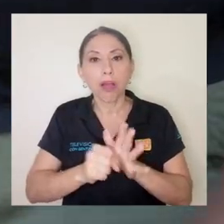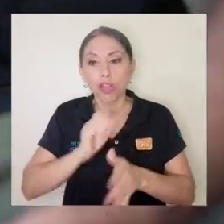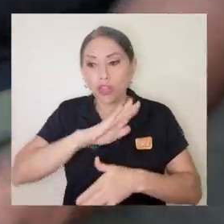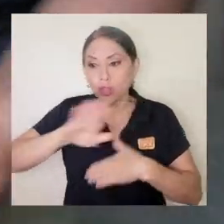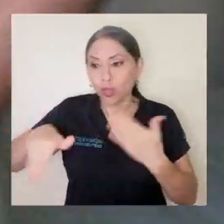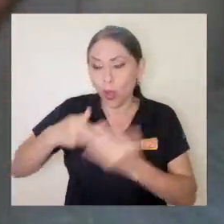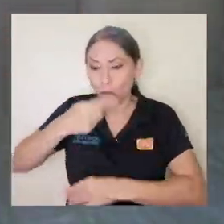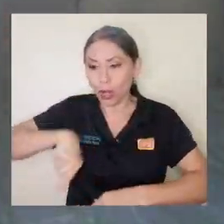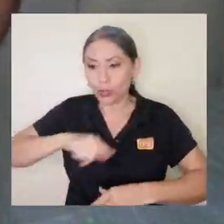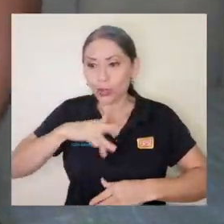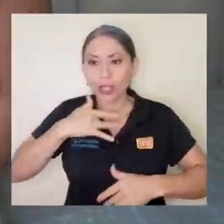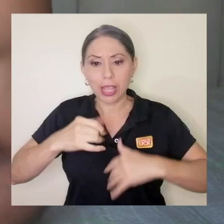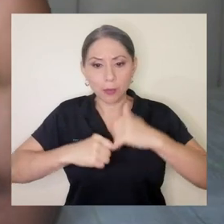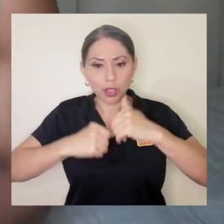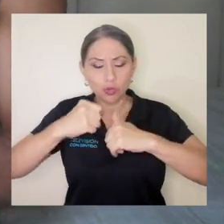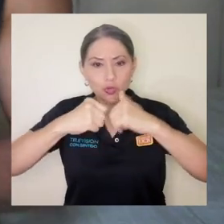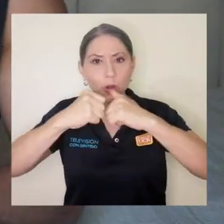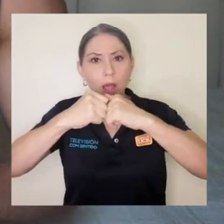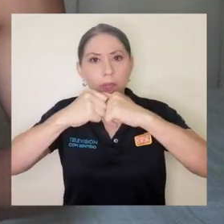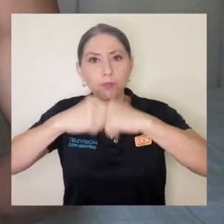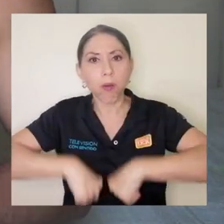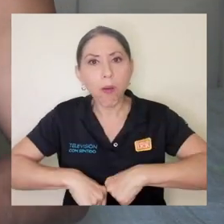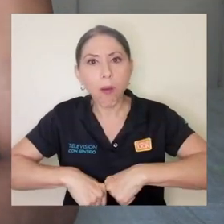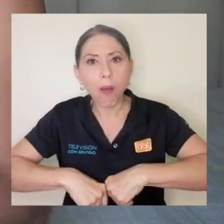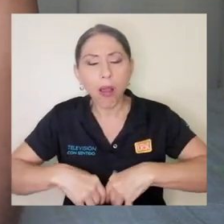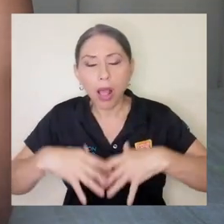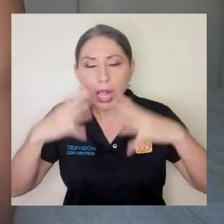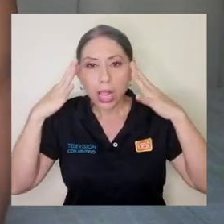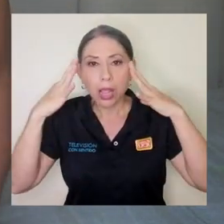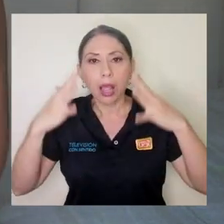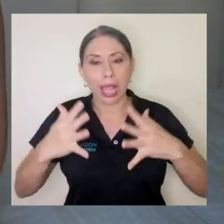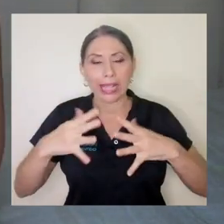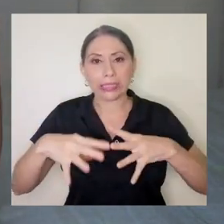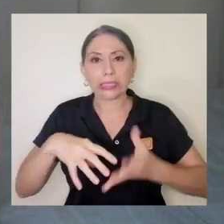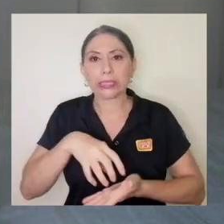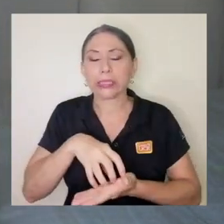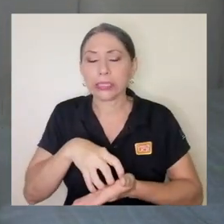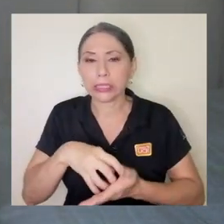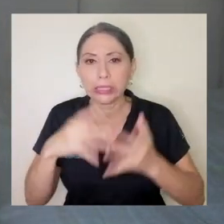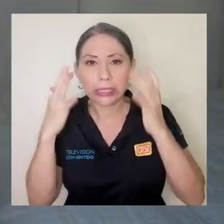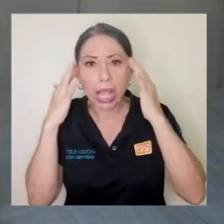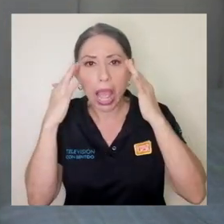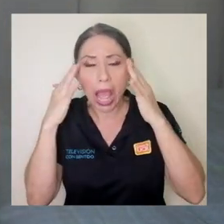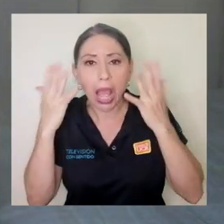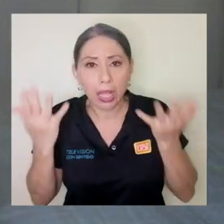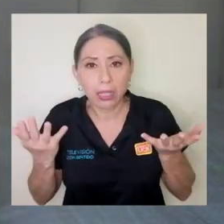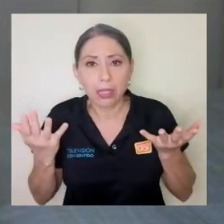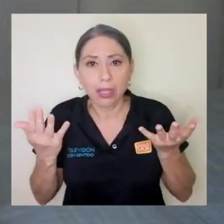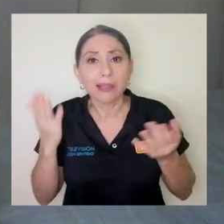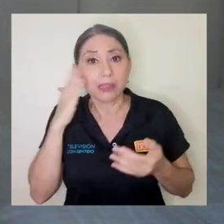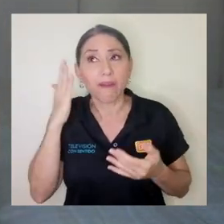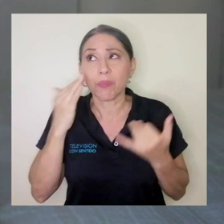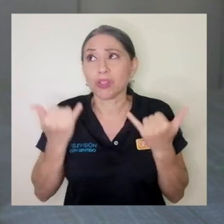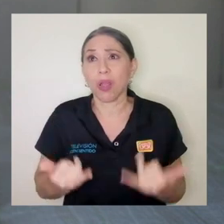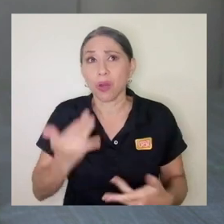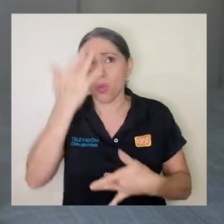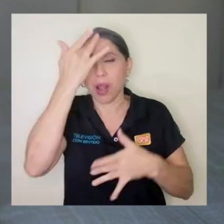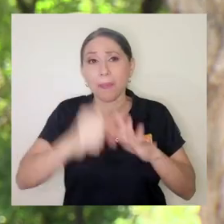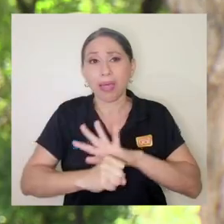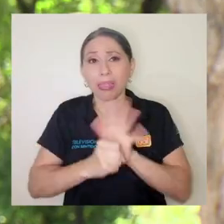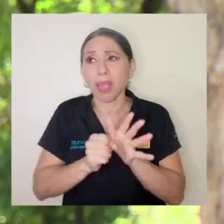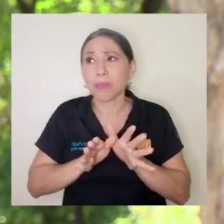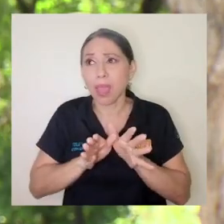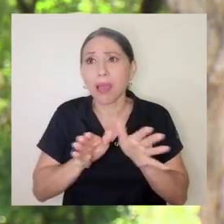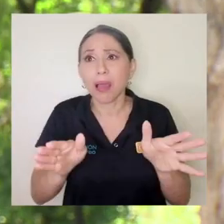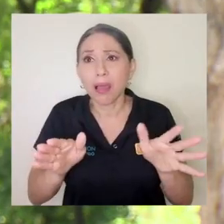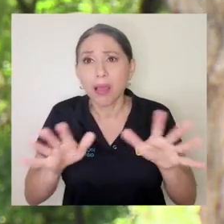la incertidumbre la otro elemento, ¿verdad? Sí, sabemos que estamos en una pandemia pero no sabemos cuándo va a